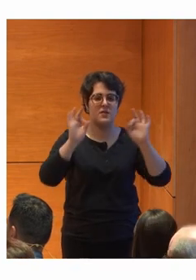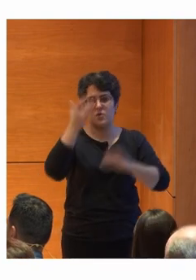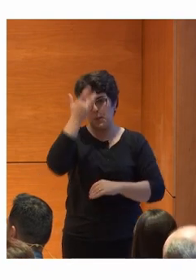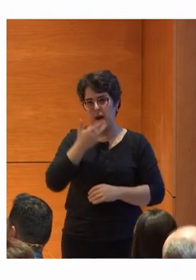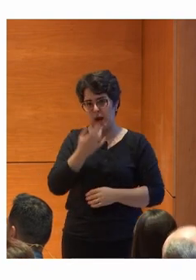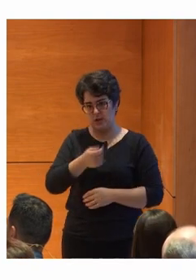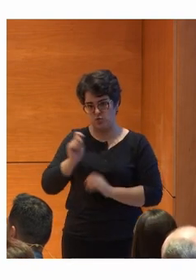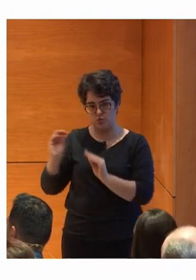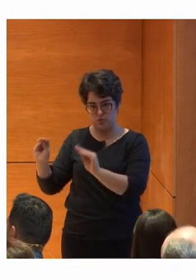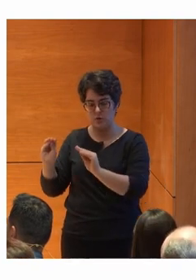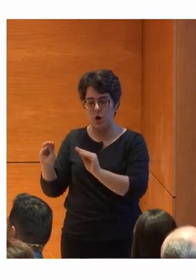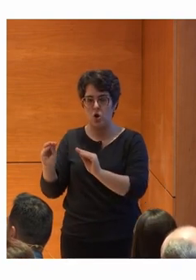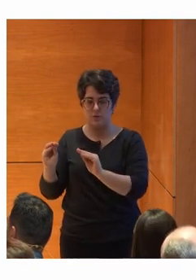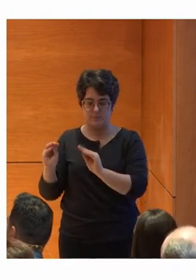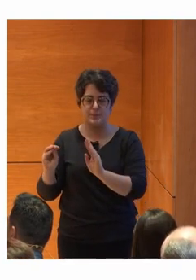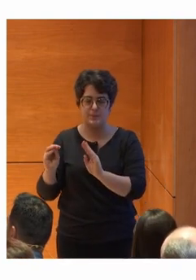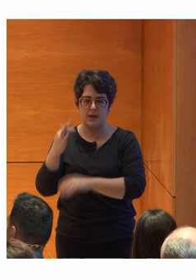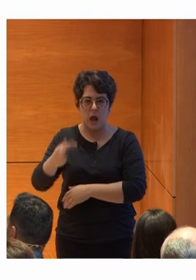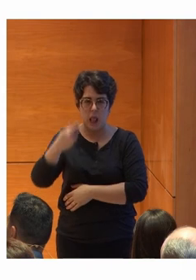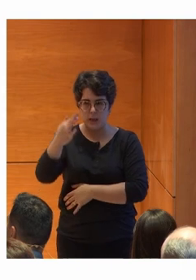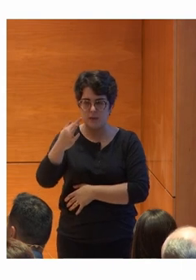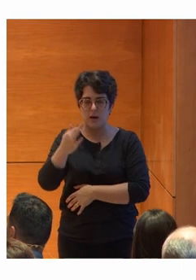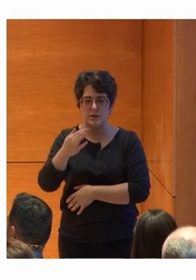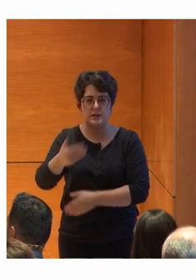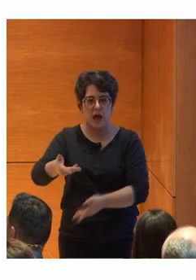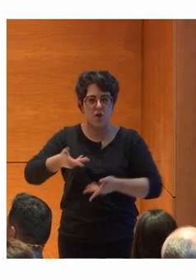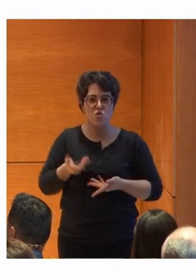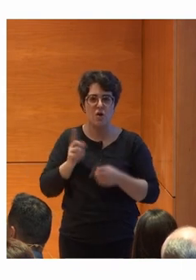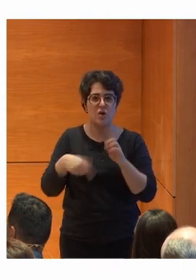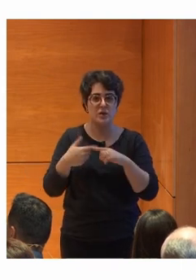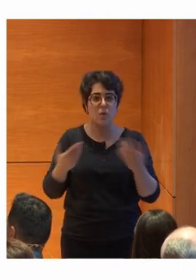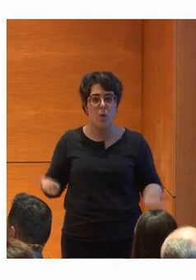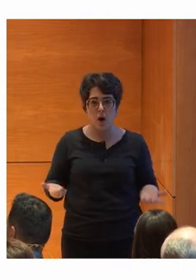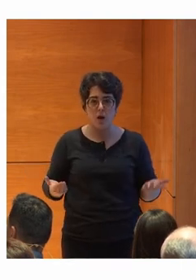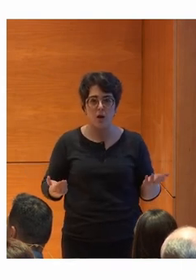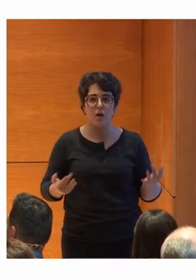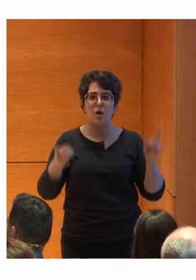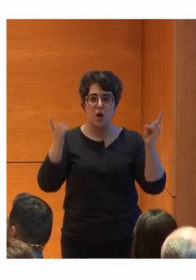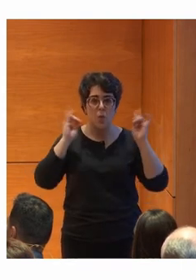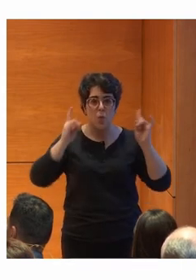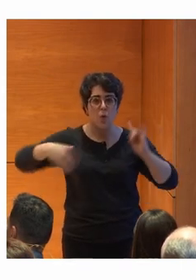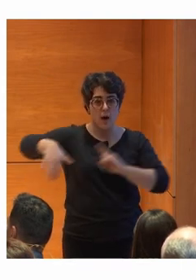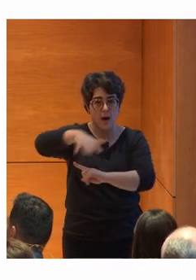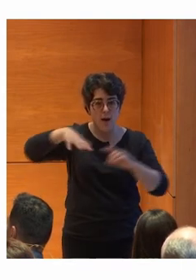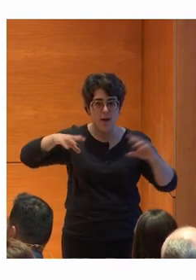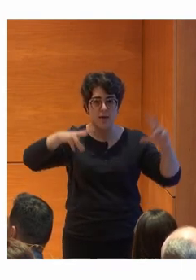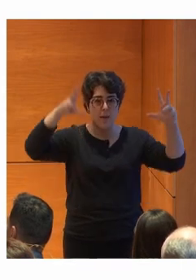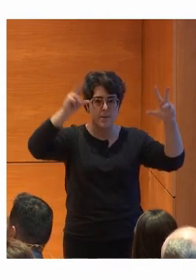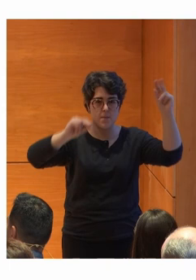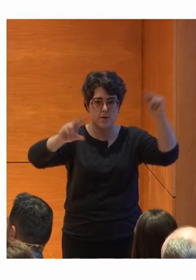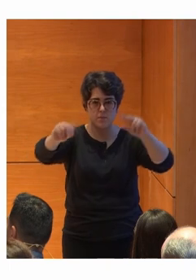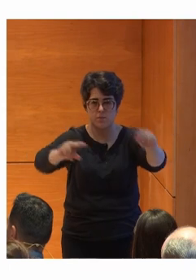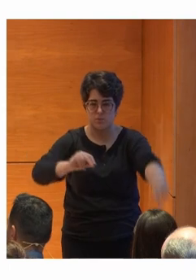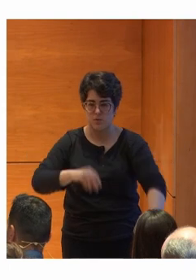también es un dispositivo de Samsung y que son los que nos van a ayudar a cancelar esos ruidos, activando esa